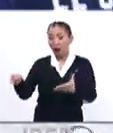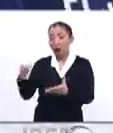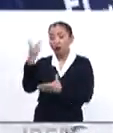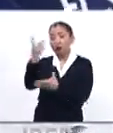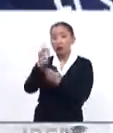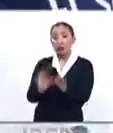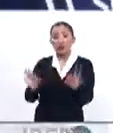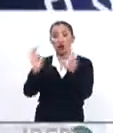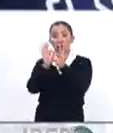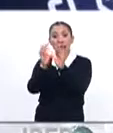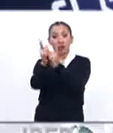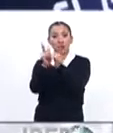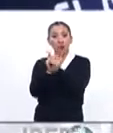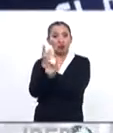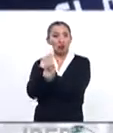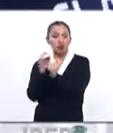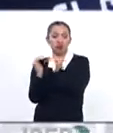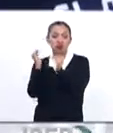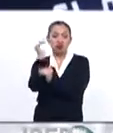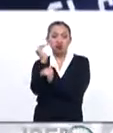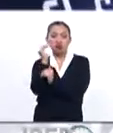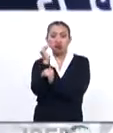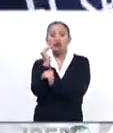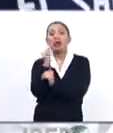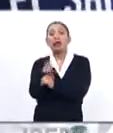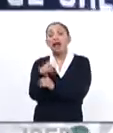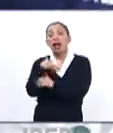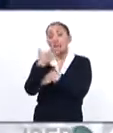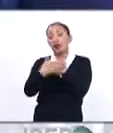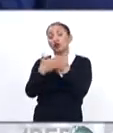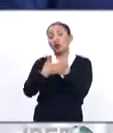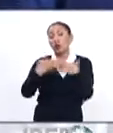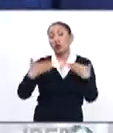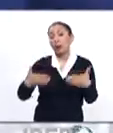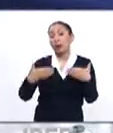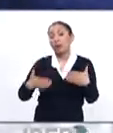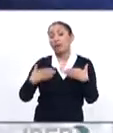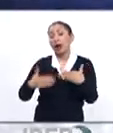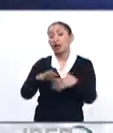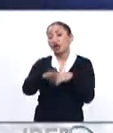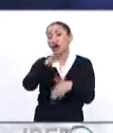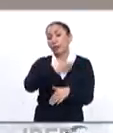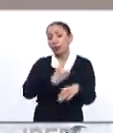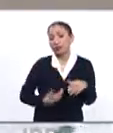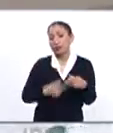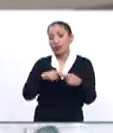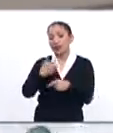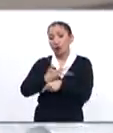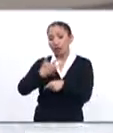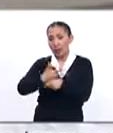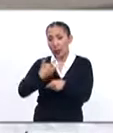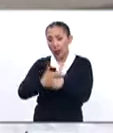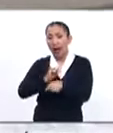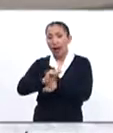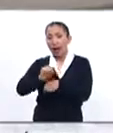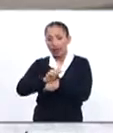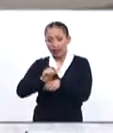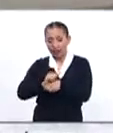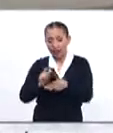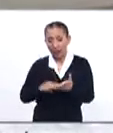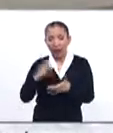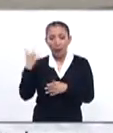los dos principales partidos políticos. Habrá elecciones en Panamá, en Guatemala, Argentina,